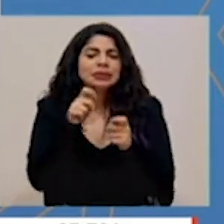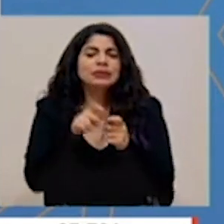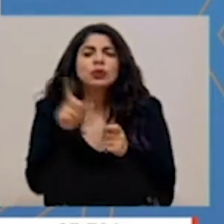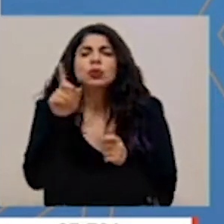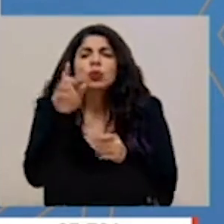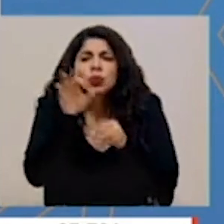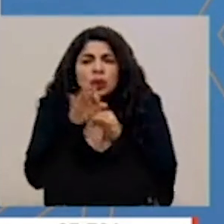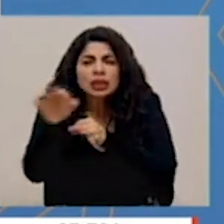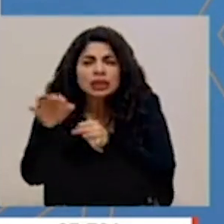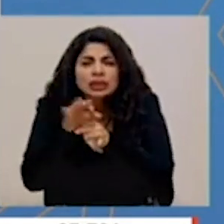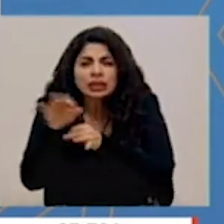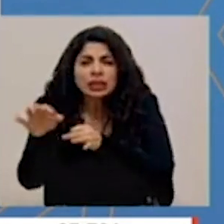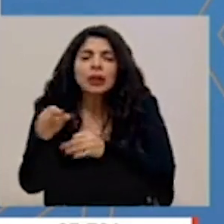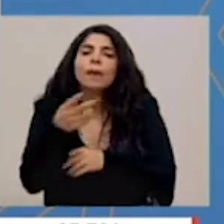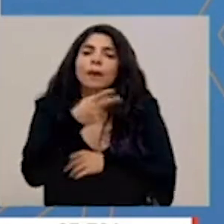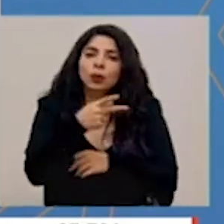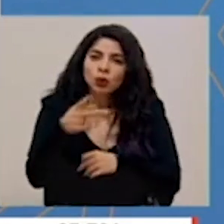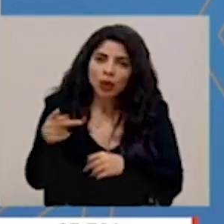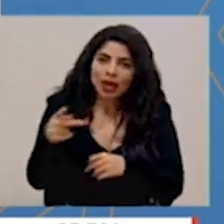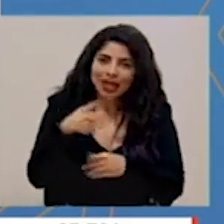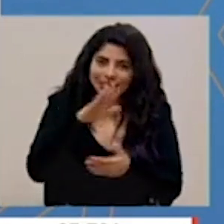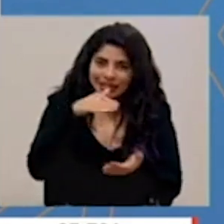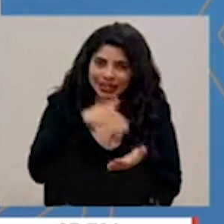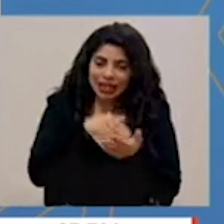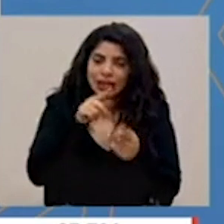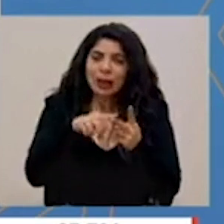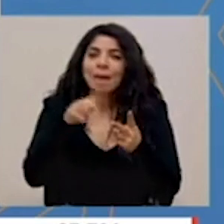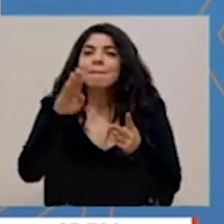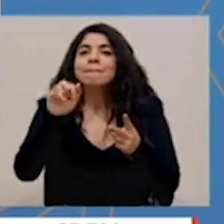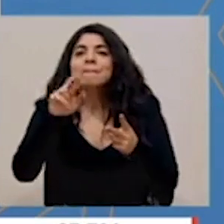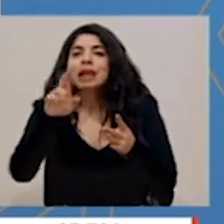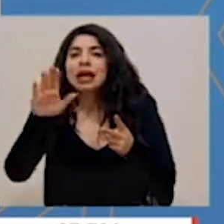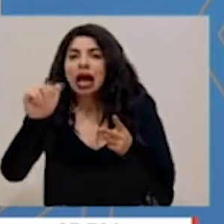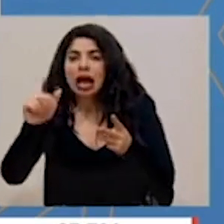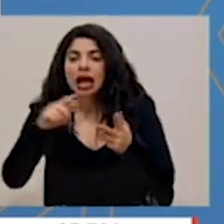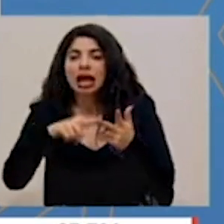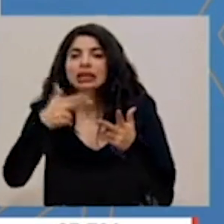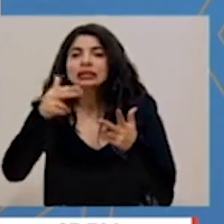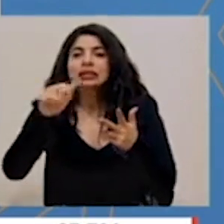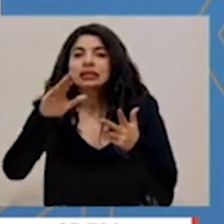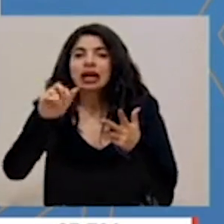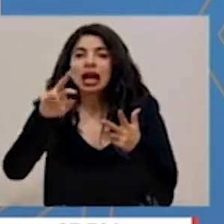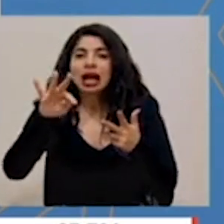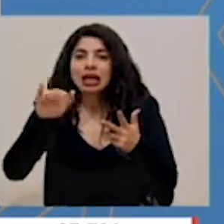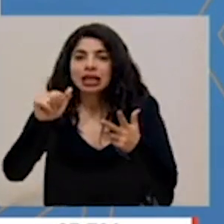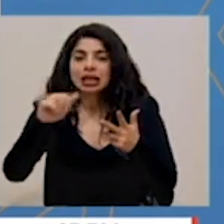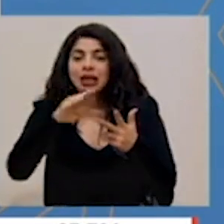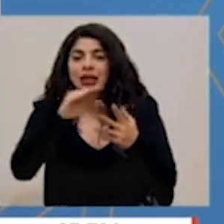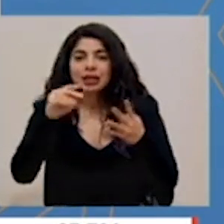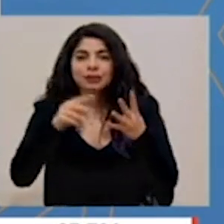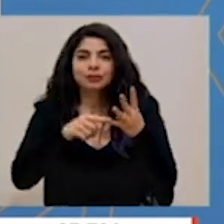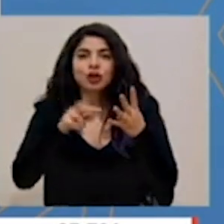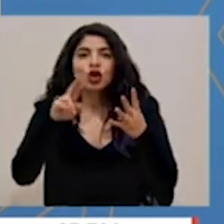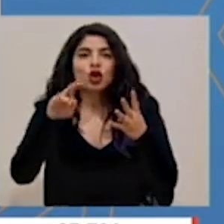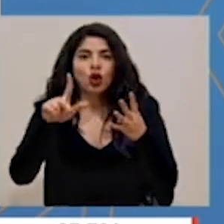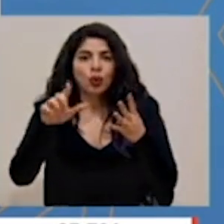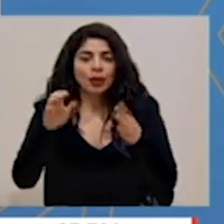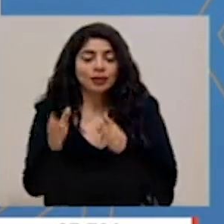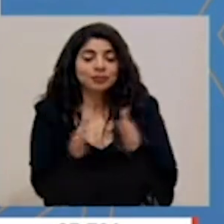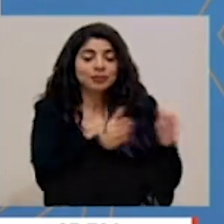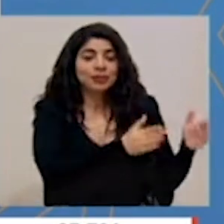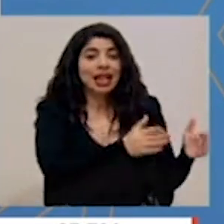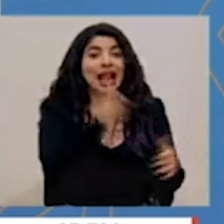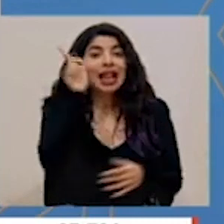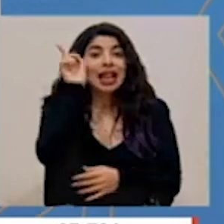los distritos de Punta Arenas, distrito centro, Barranca, Chacarita y El Roble. En la provincia de Limón,